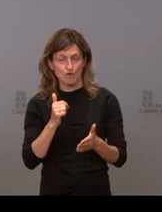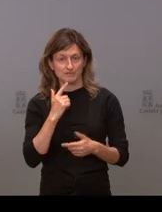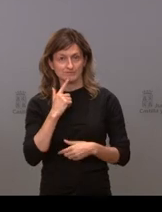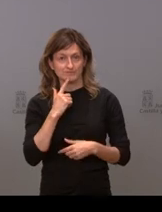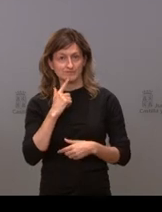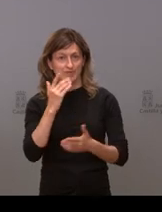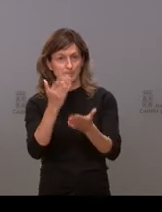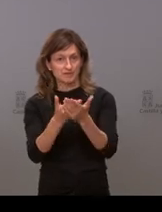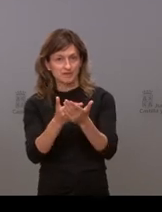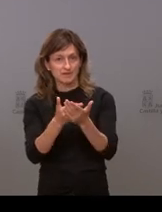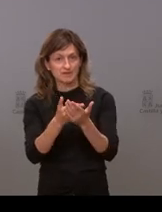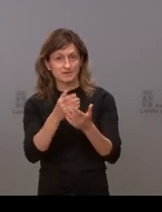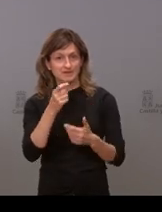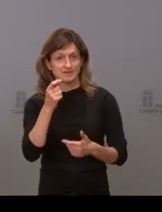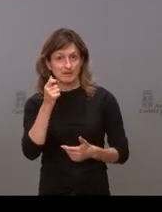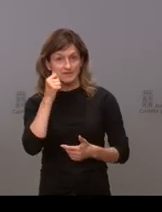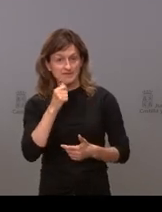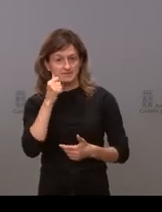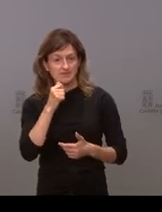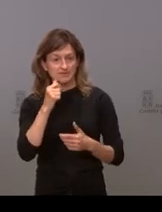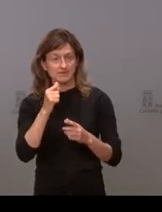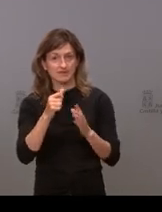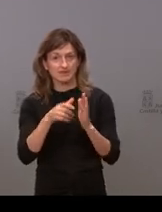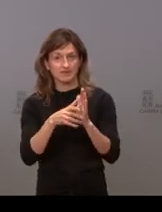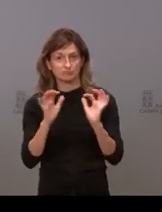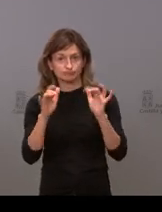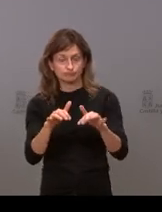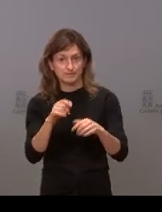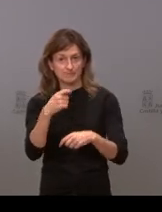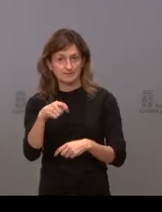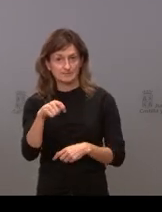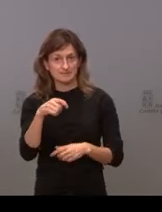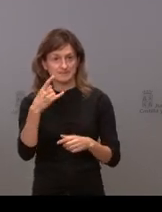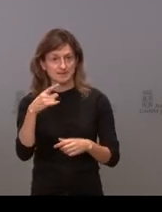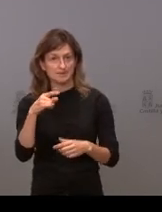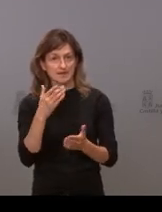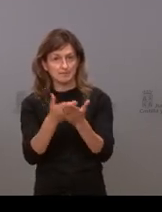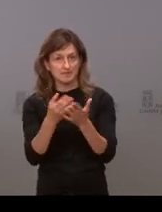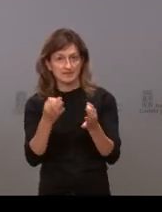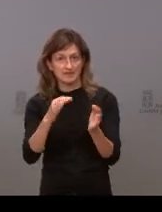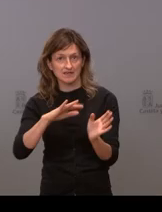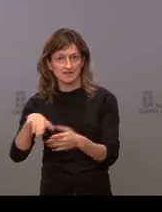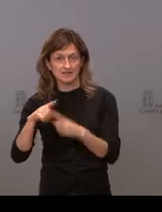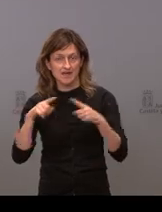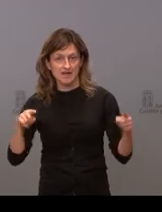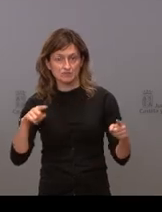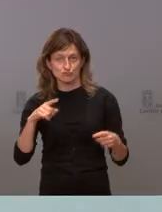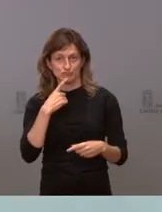le va a pedir a Pedro Sánchez en la conferencia de presidentes que se va a celebrar en Salamanca a final de año muchas gracias